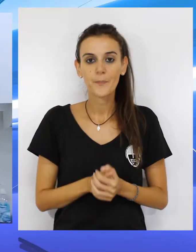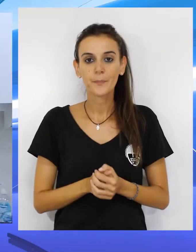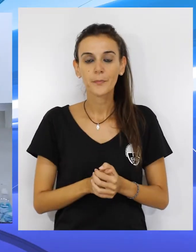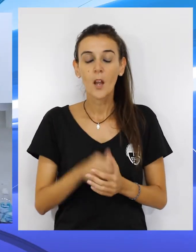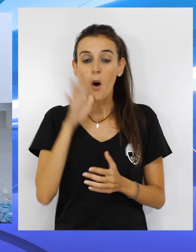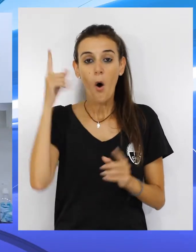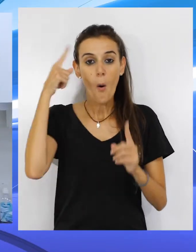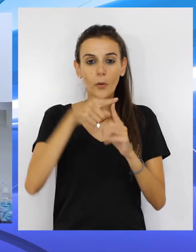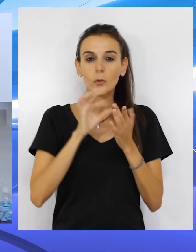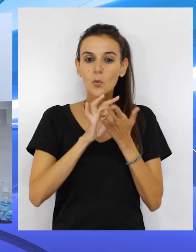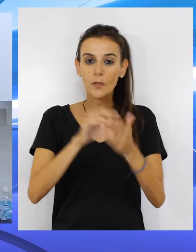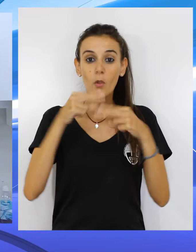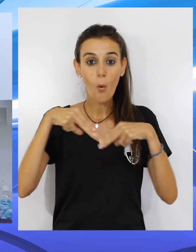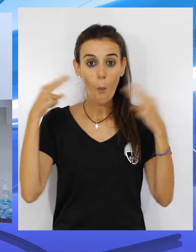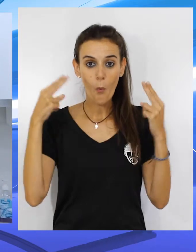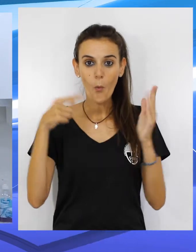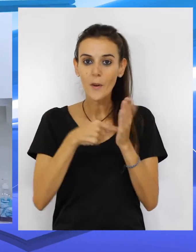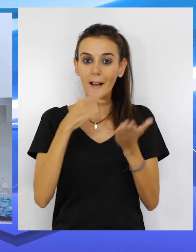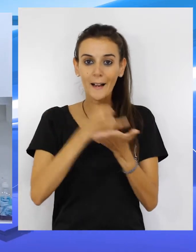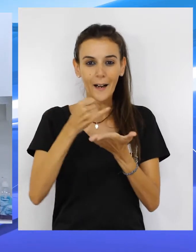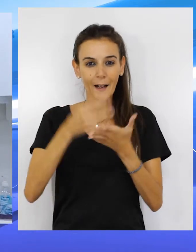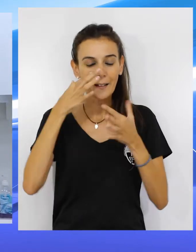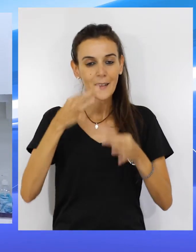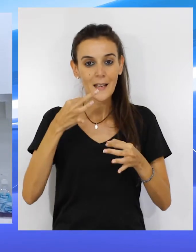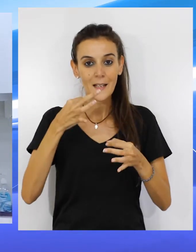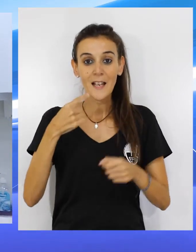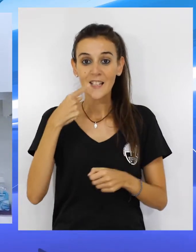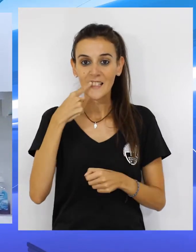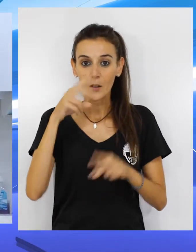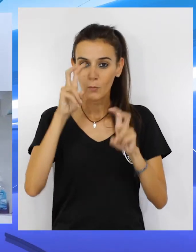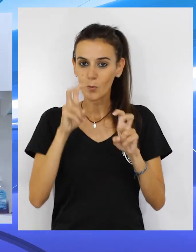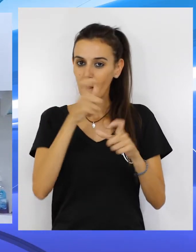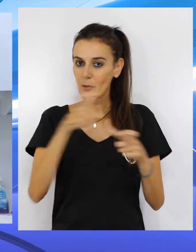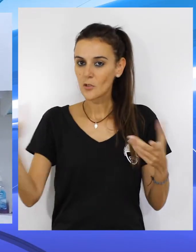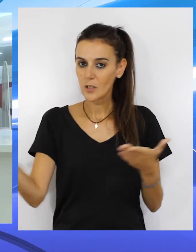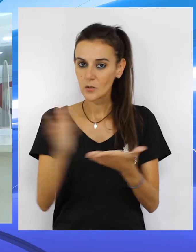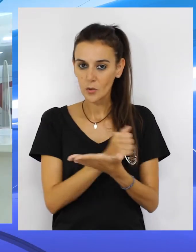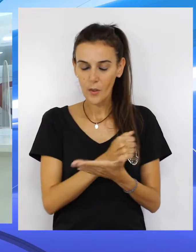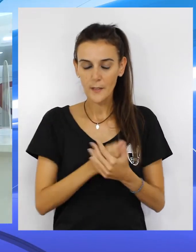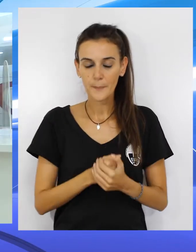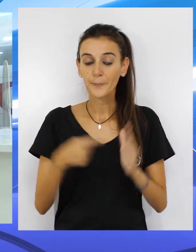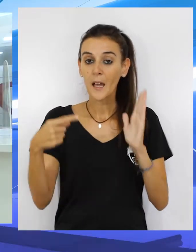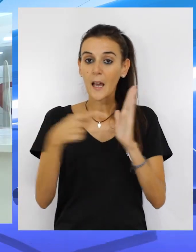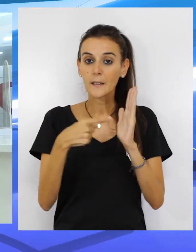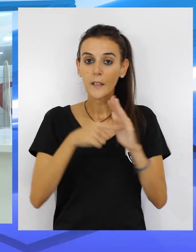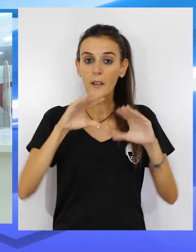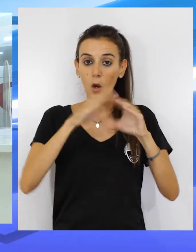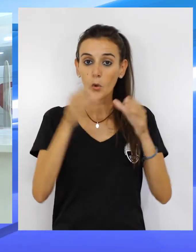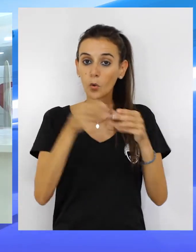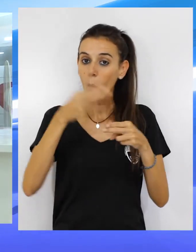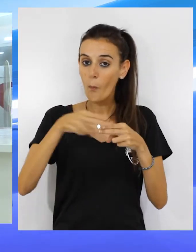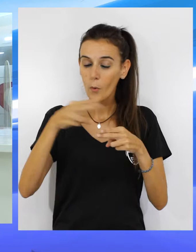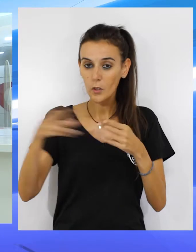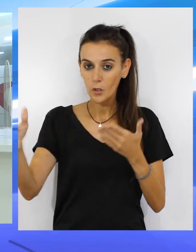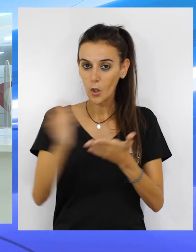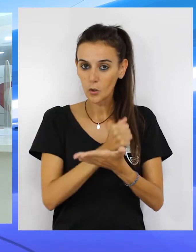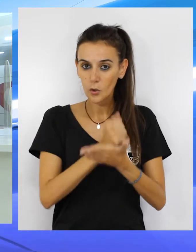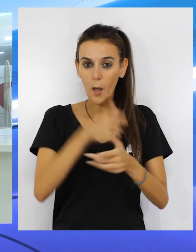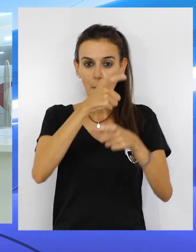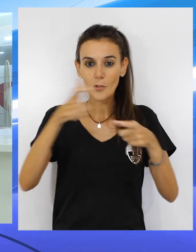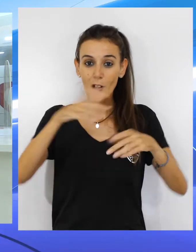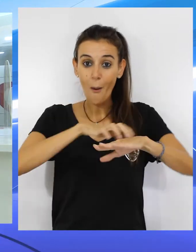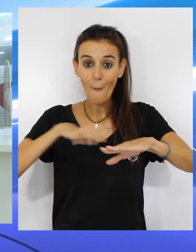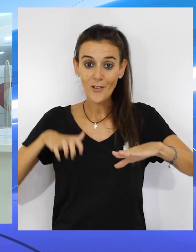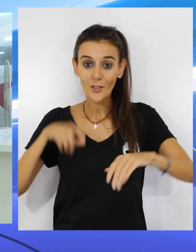como parte de un servicio público que dé garantías de salud bucal a toda la población. Dicen desde la formación política que una gran